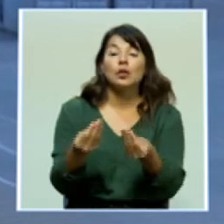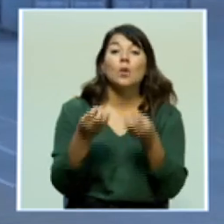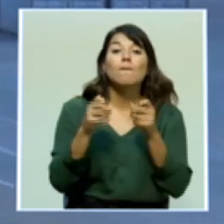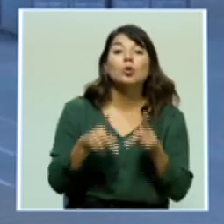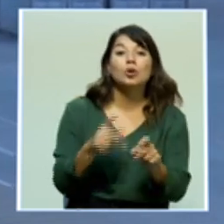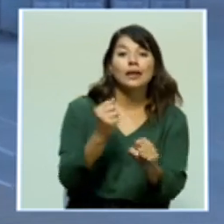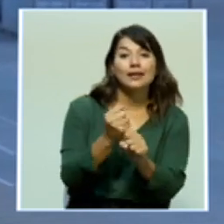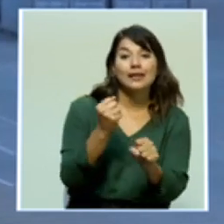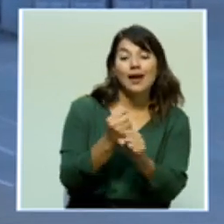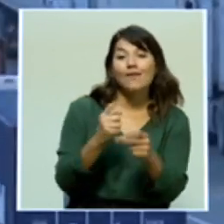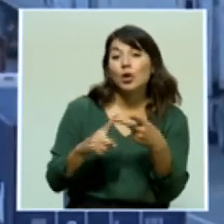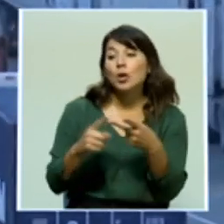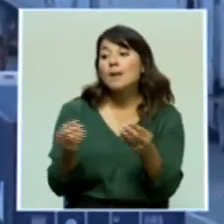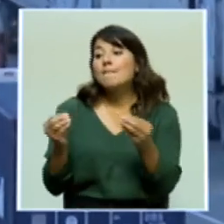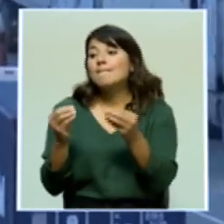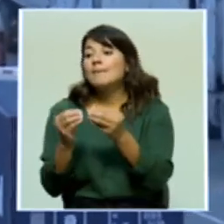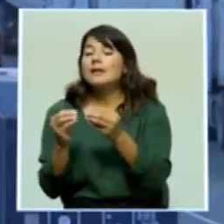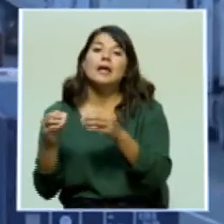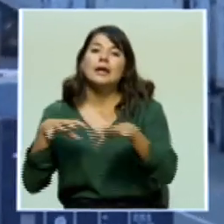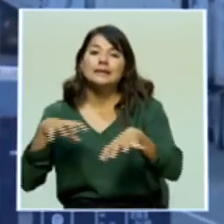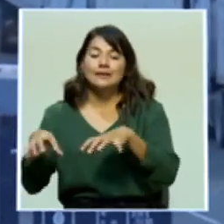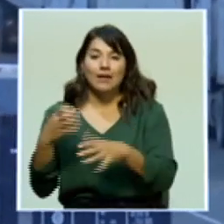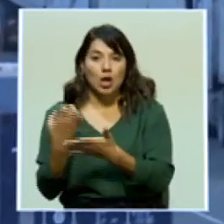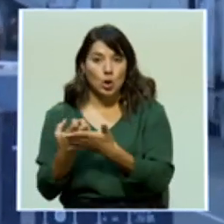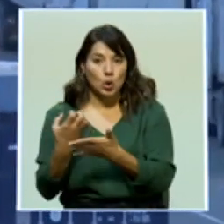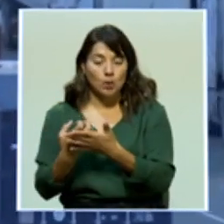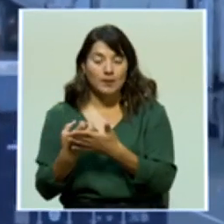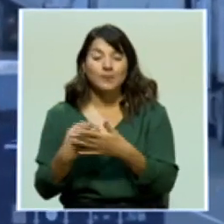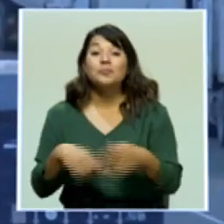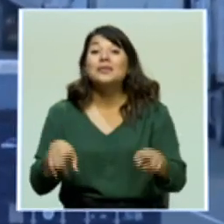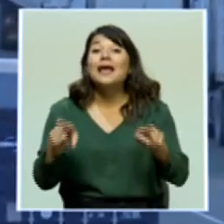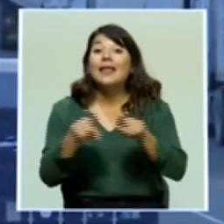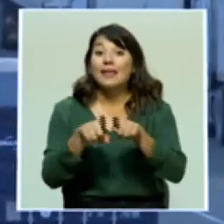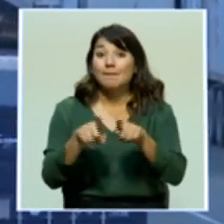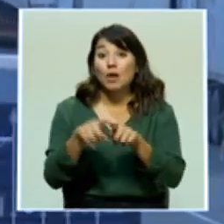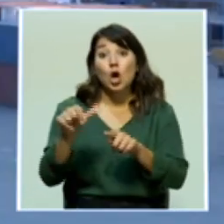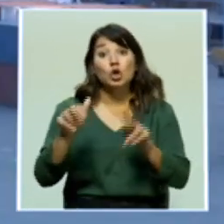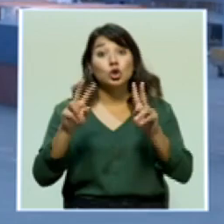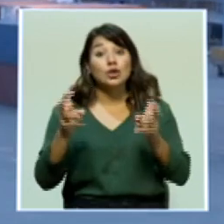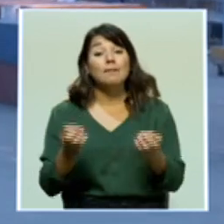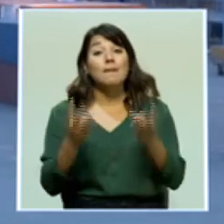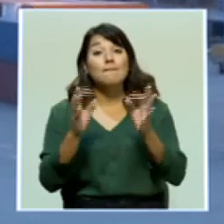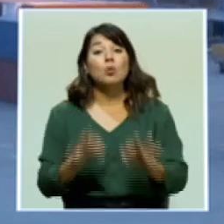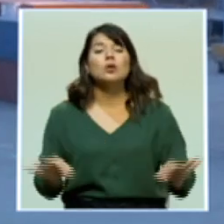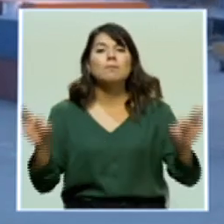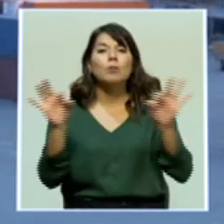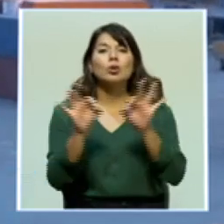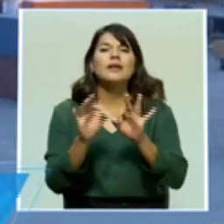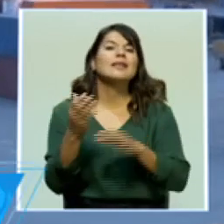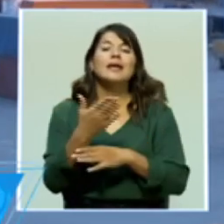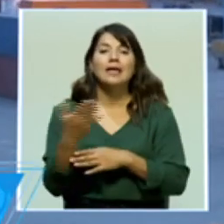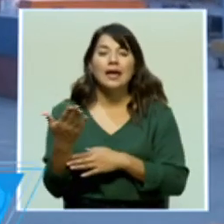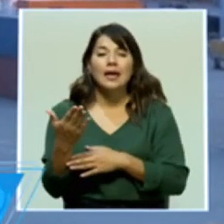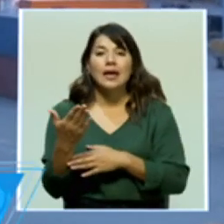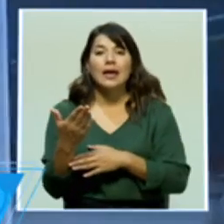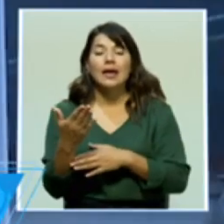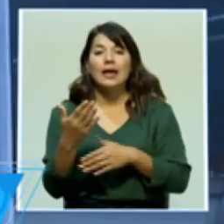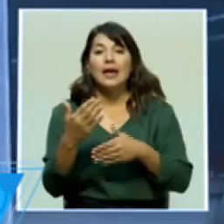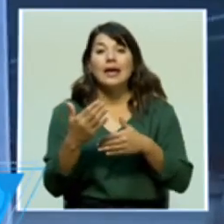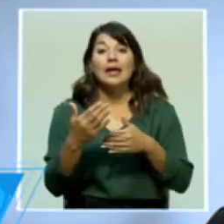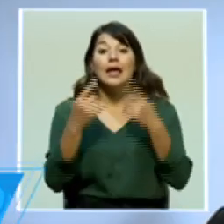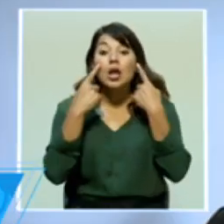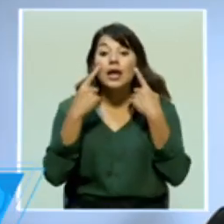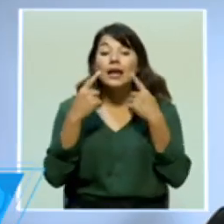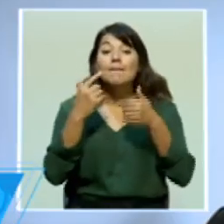económica. El otro gran punto que tenemos que es particular en esta coyuntura es el trámite de ingreso de Costa Rica a la